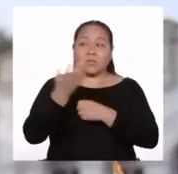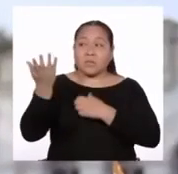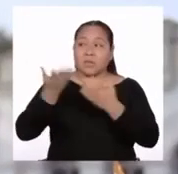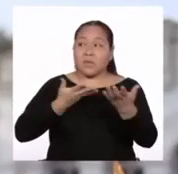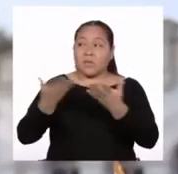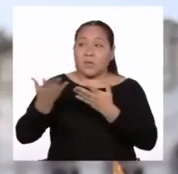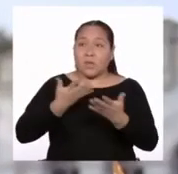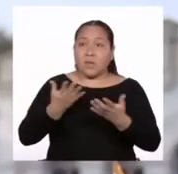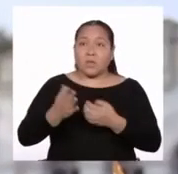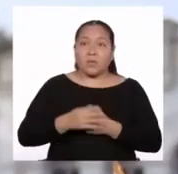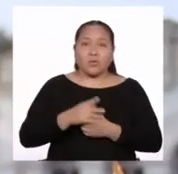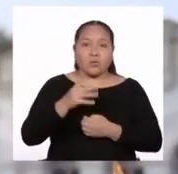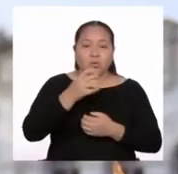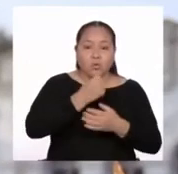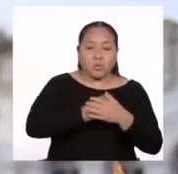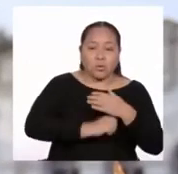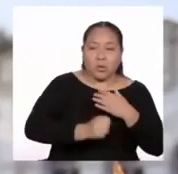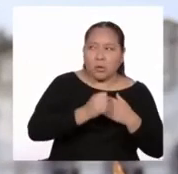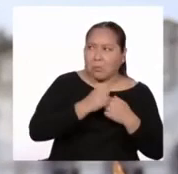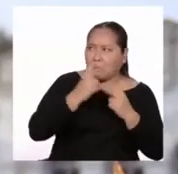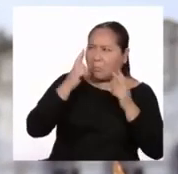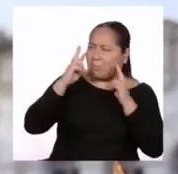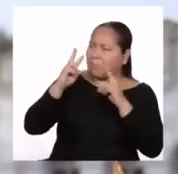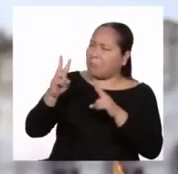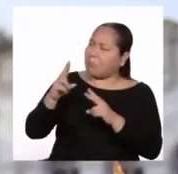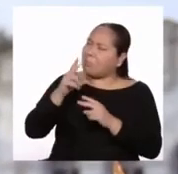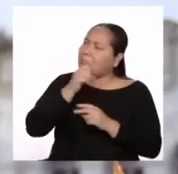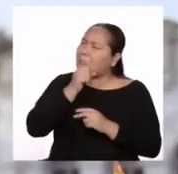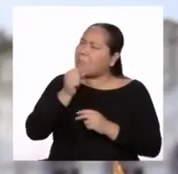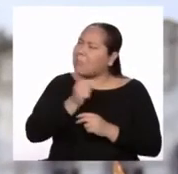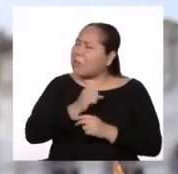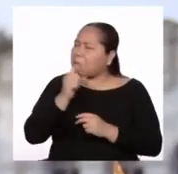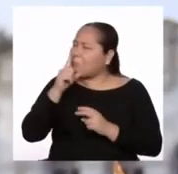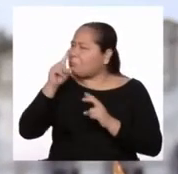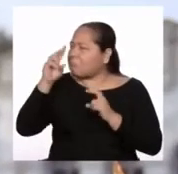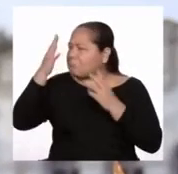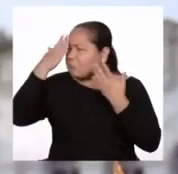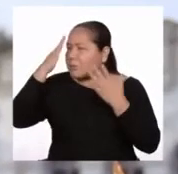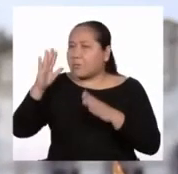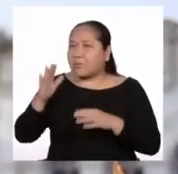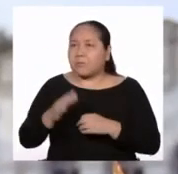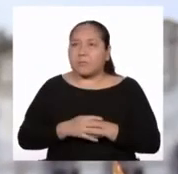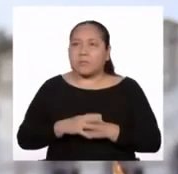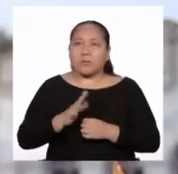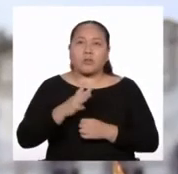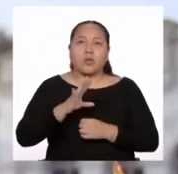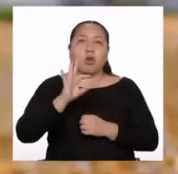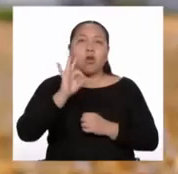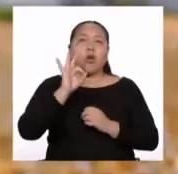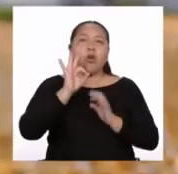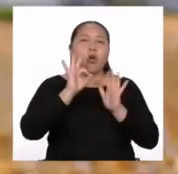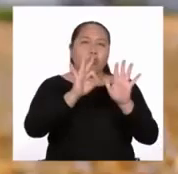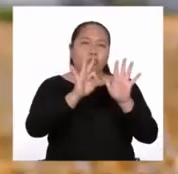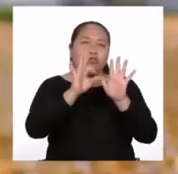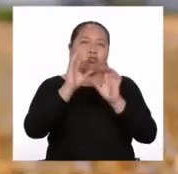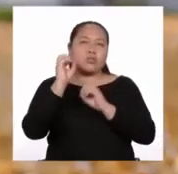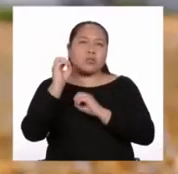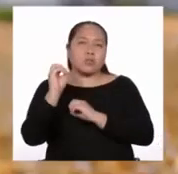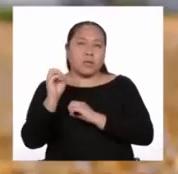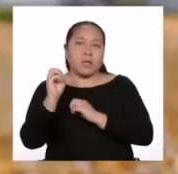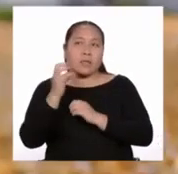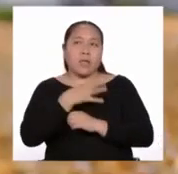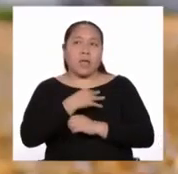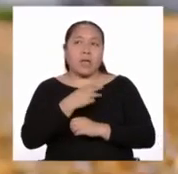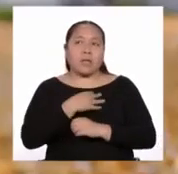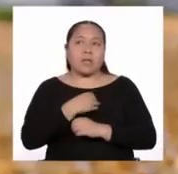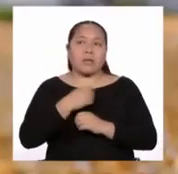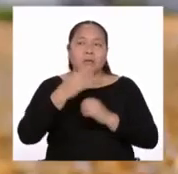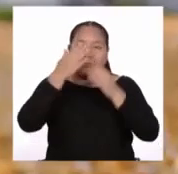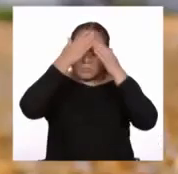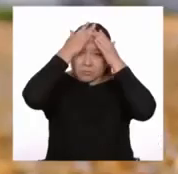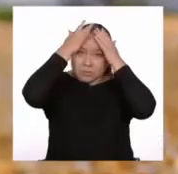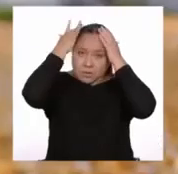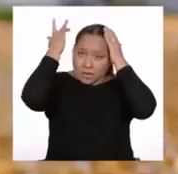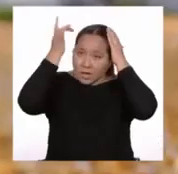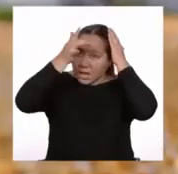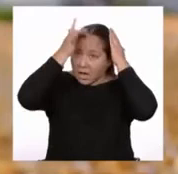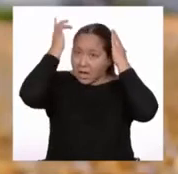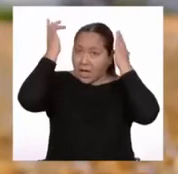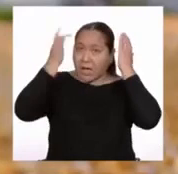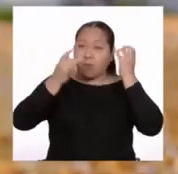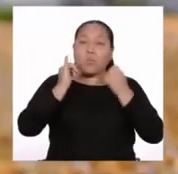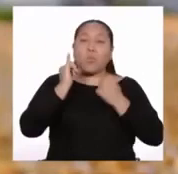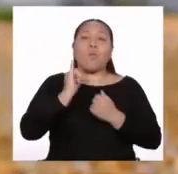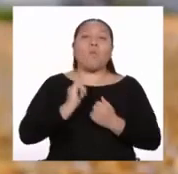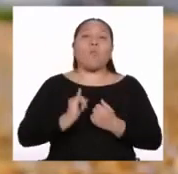hijos e hijas no lo reconocieron porque lo vieron muy viejo sería de edad de 80 años todo cano y flaco y desnudo y